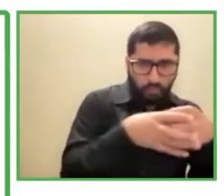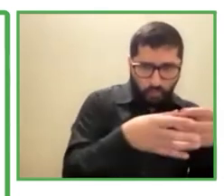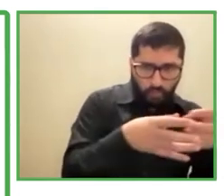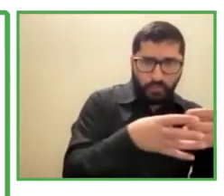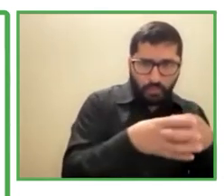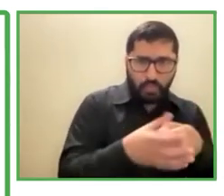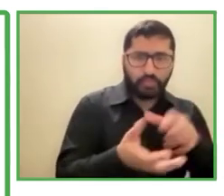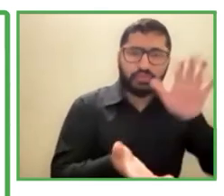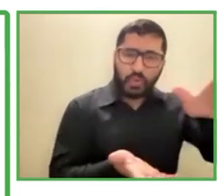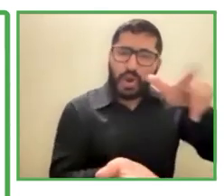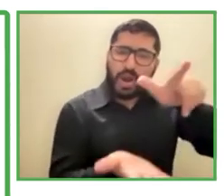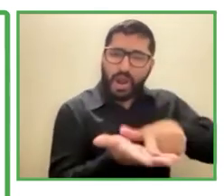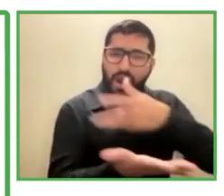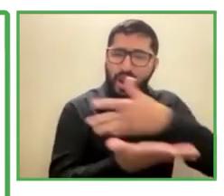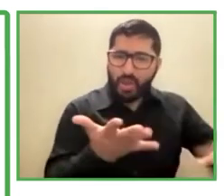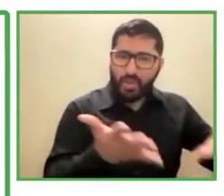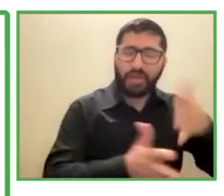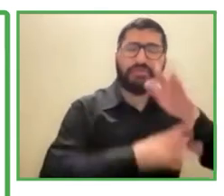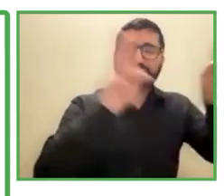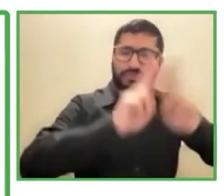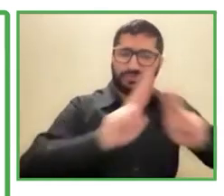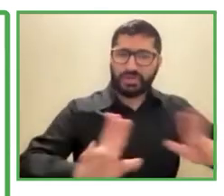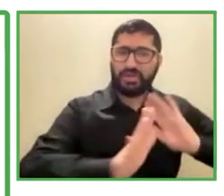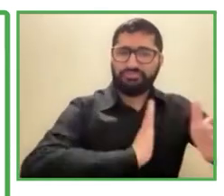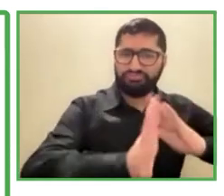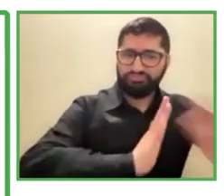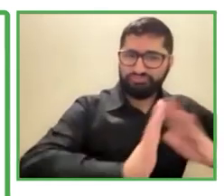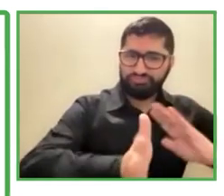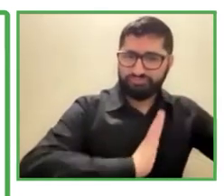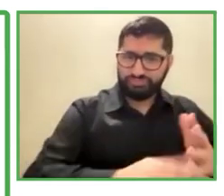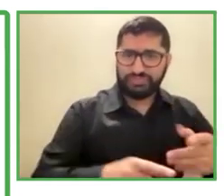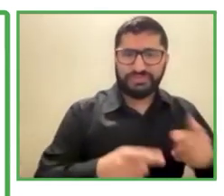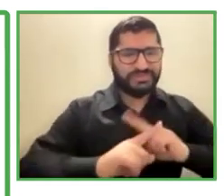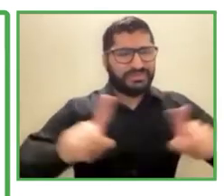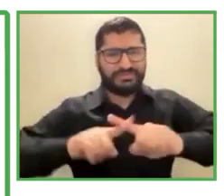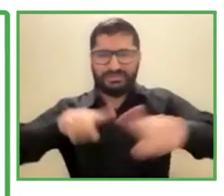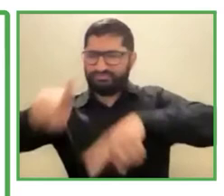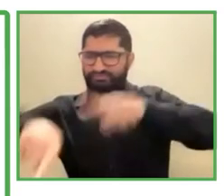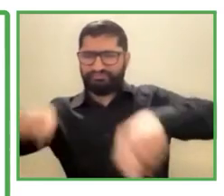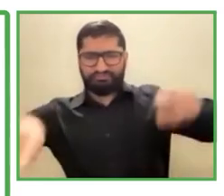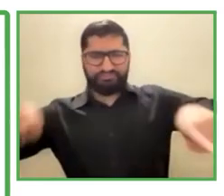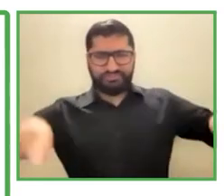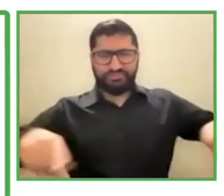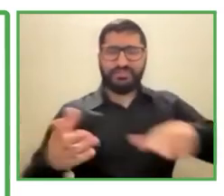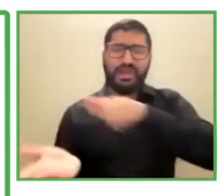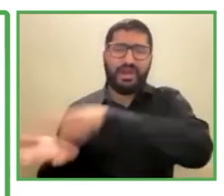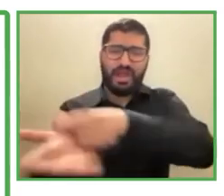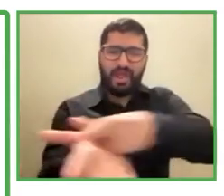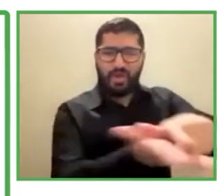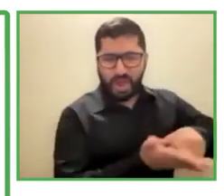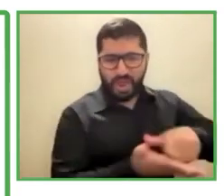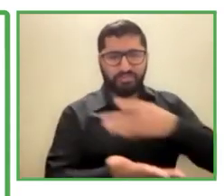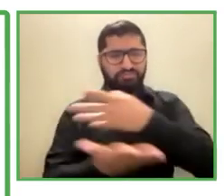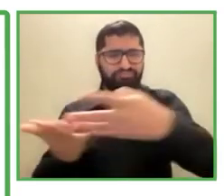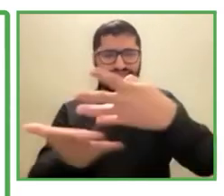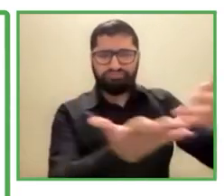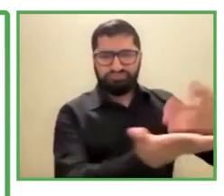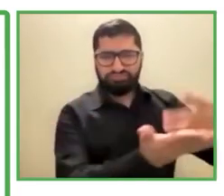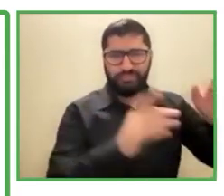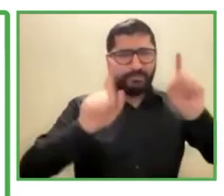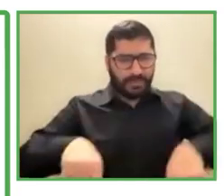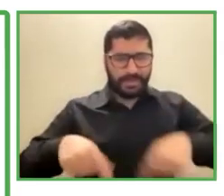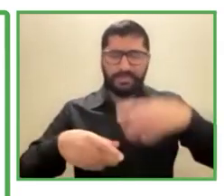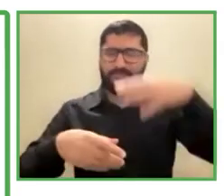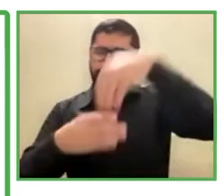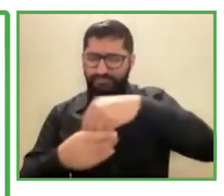en diferentes lenguajes de señas debido a que es profesional y fluido en al menos tres de